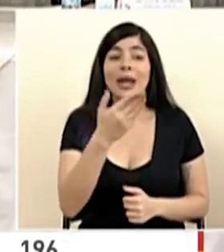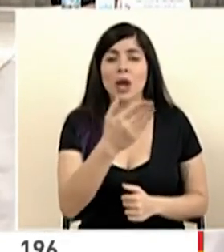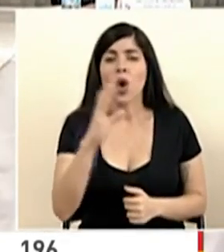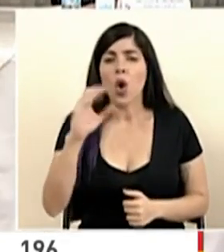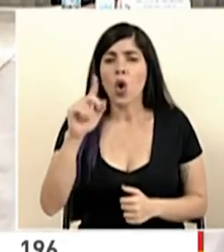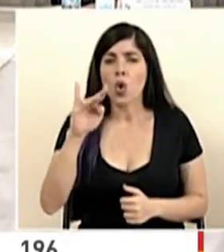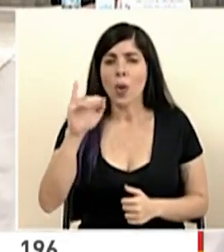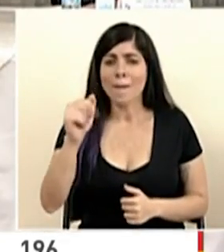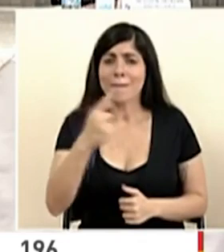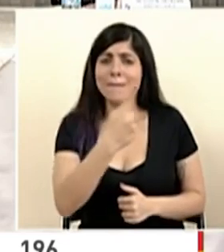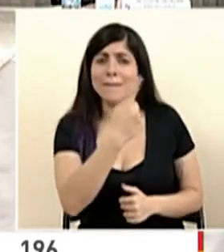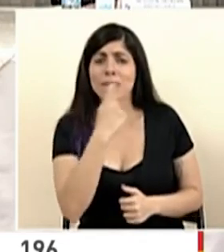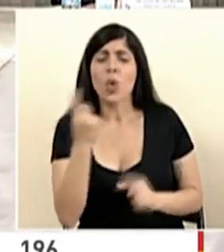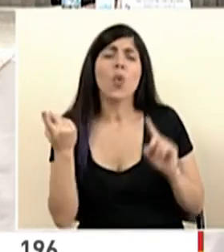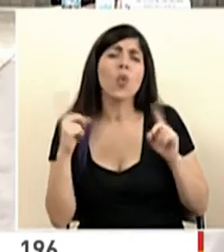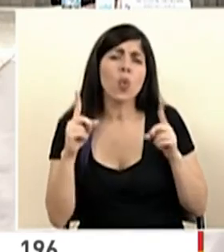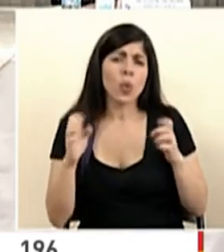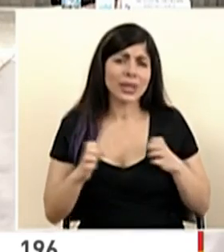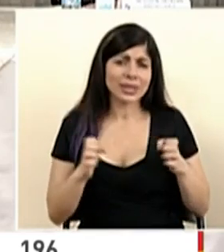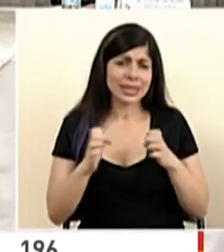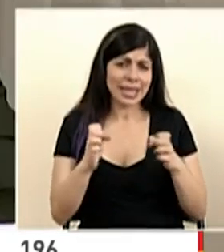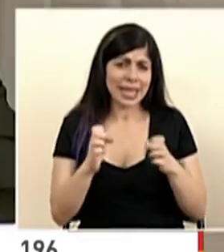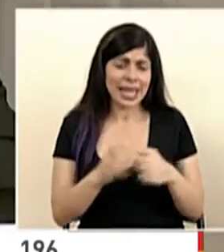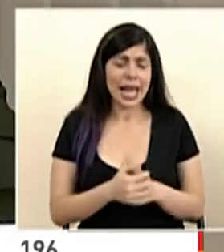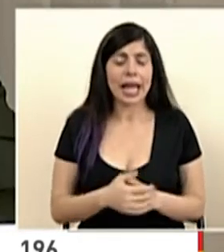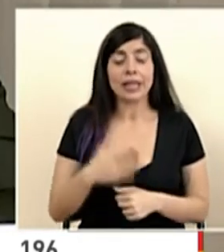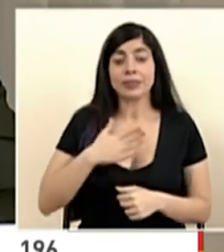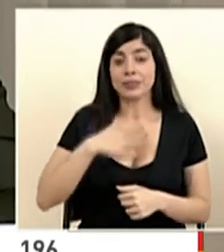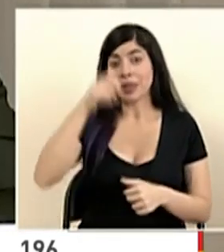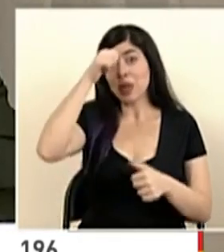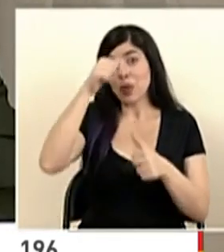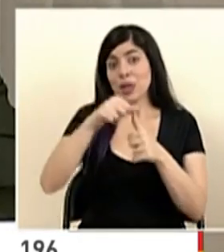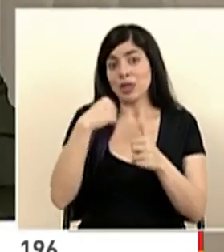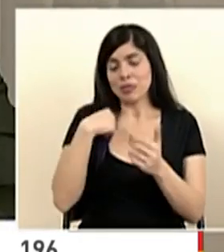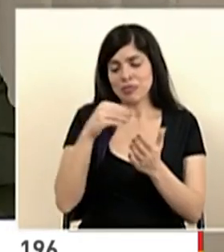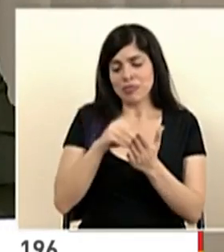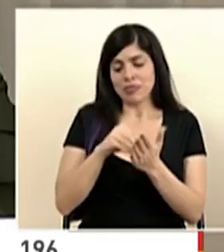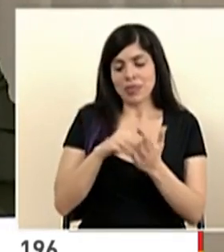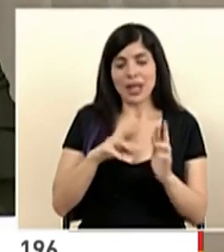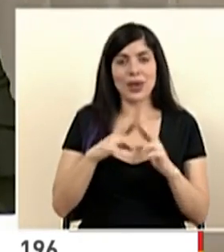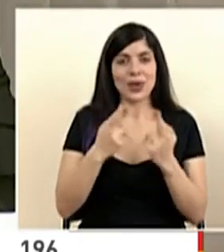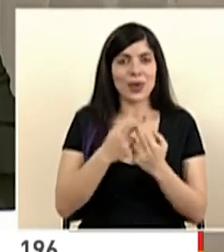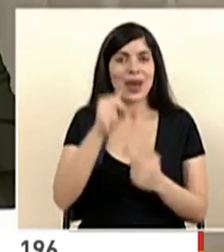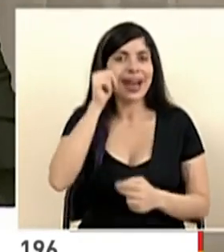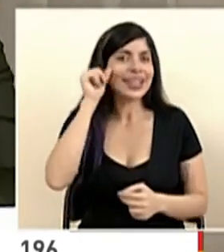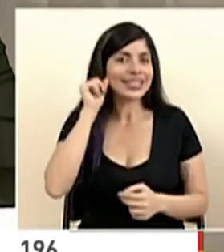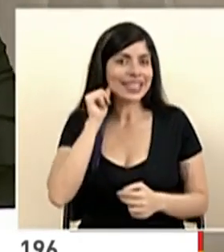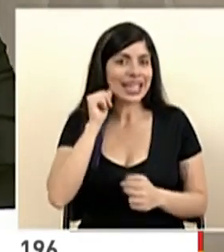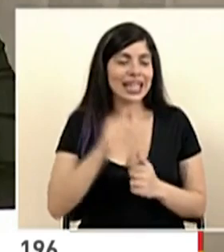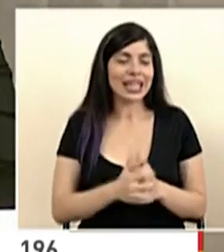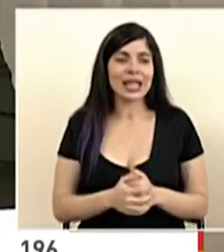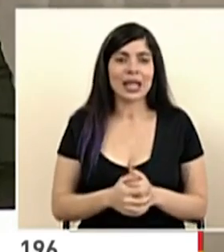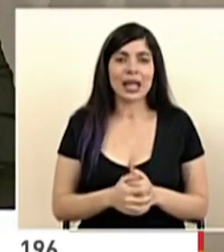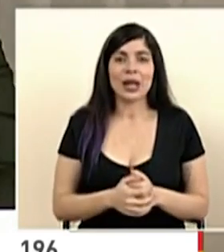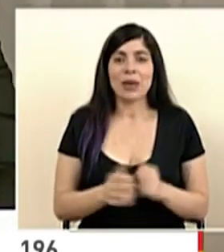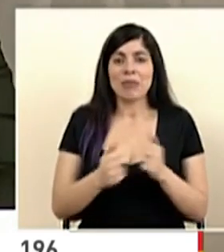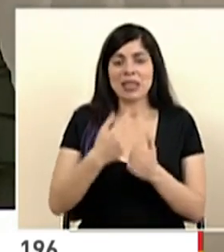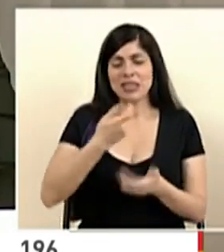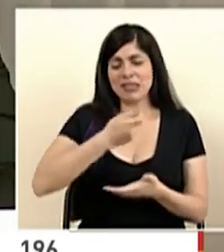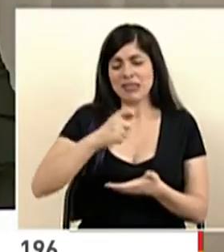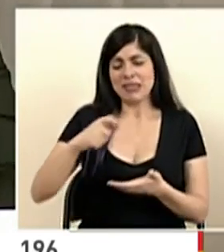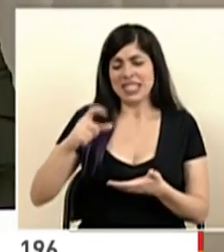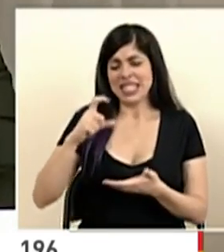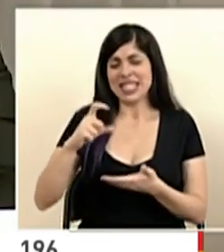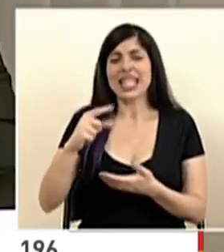Colombia consultaba cuál es la estrategia. Recuerdo de mis apuntes de la sesión de ayer, lo más grande de mis garabatos